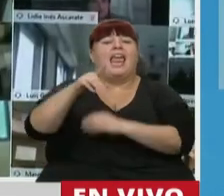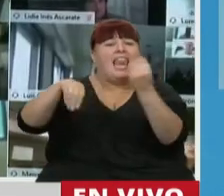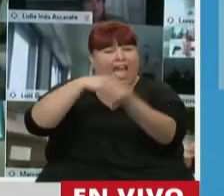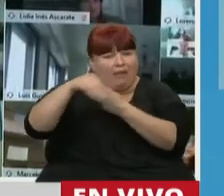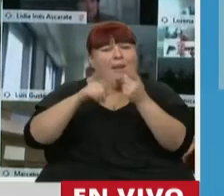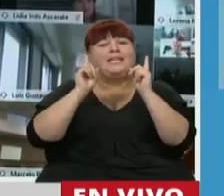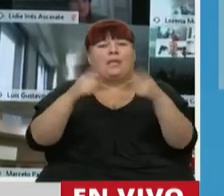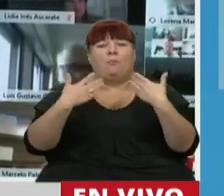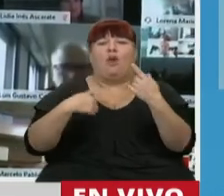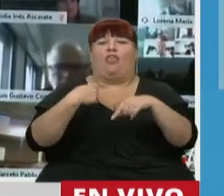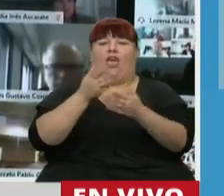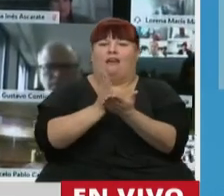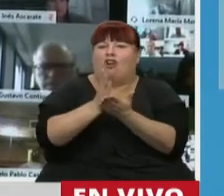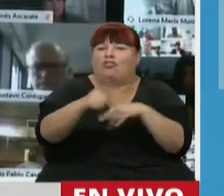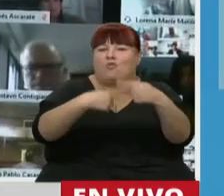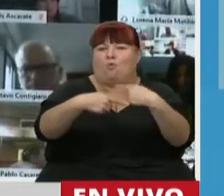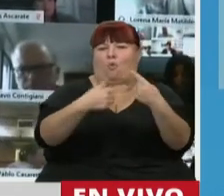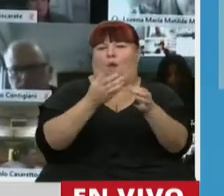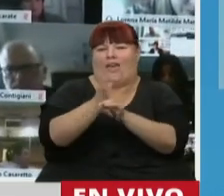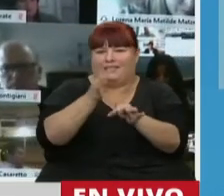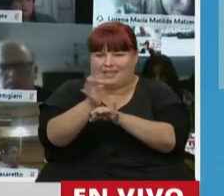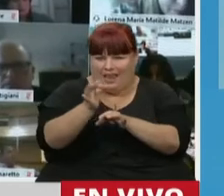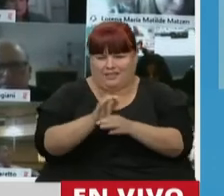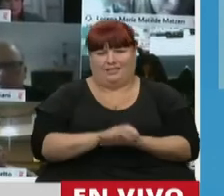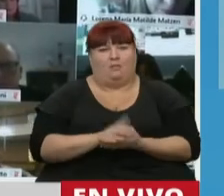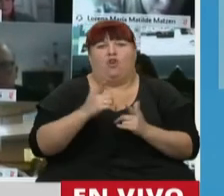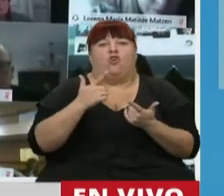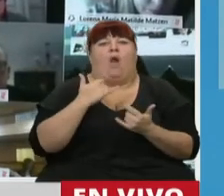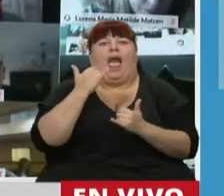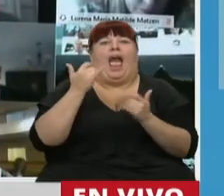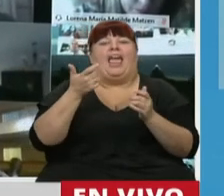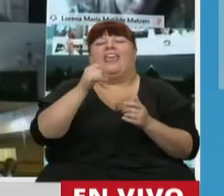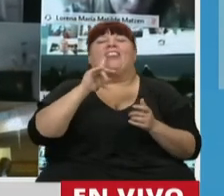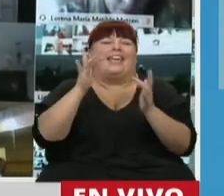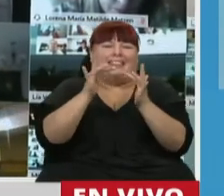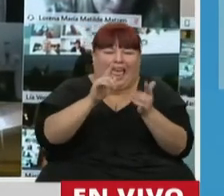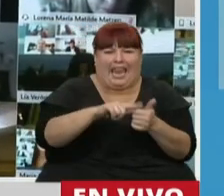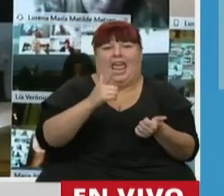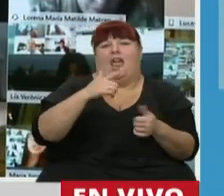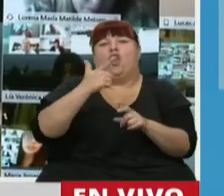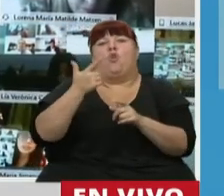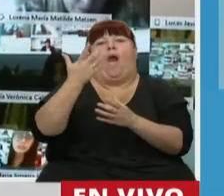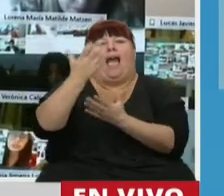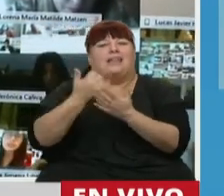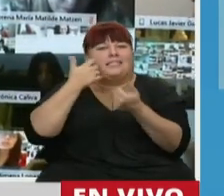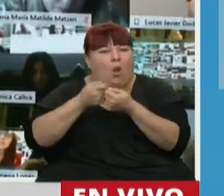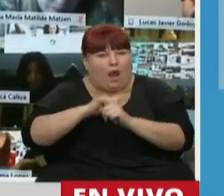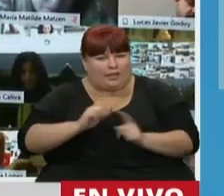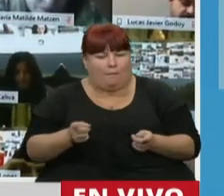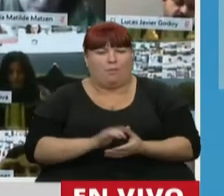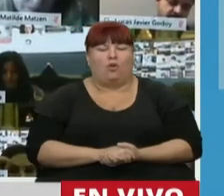familias puedan seguir el acompañamiento a los trayectos pedagógicos porque no tienen datos, no tienen la posibilidad de acceder a datos desde su celular.